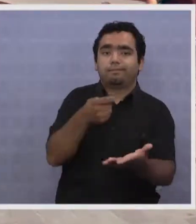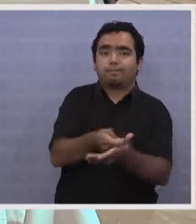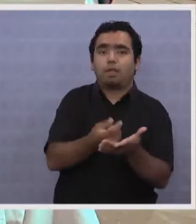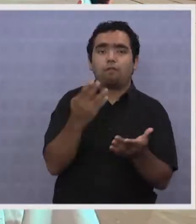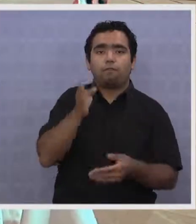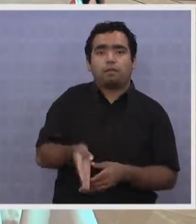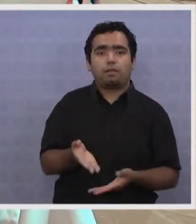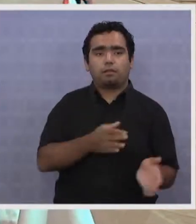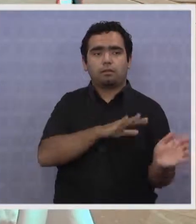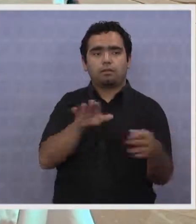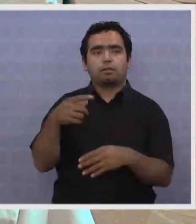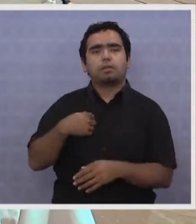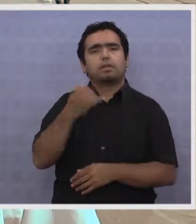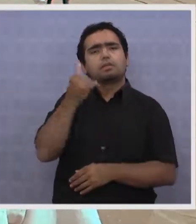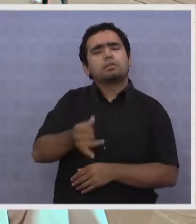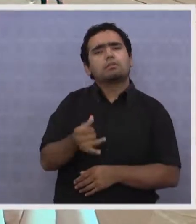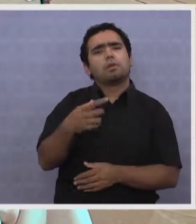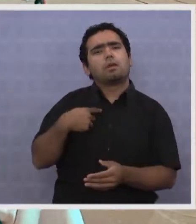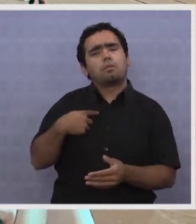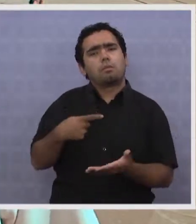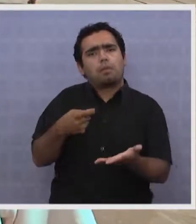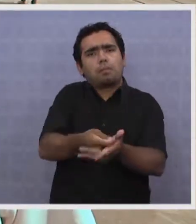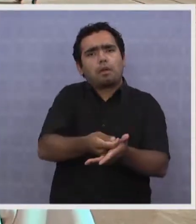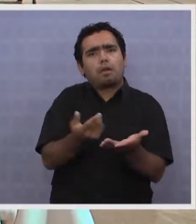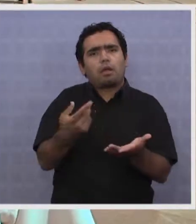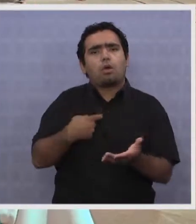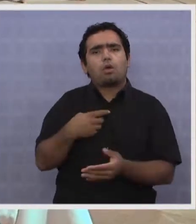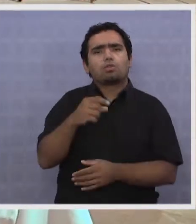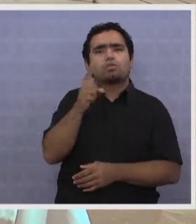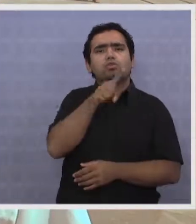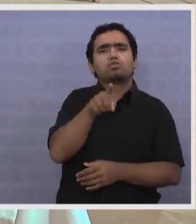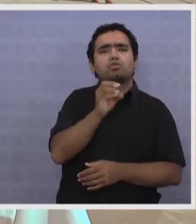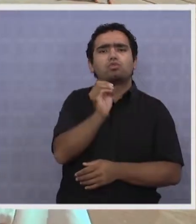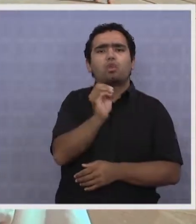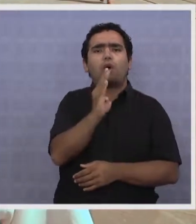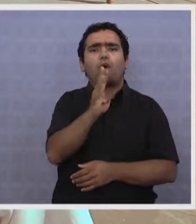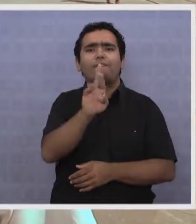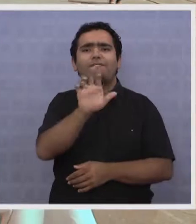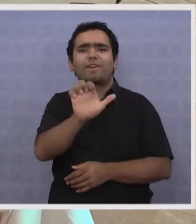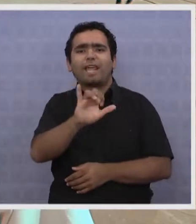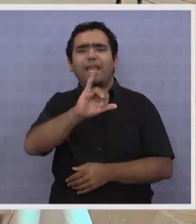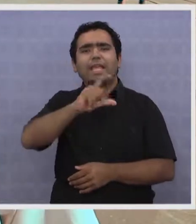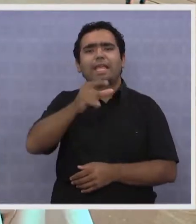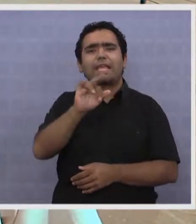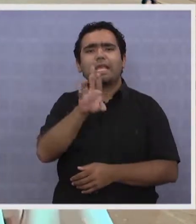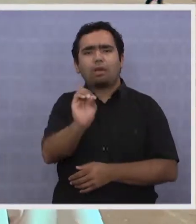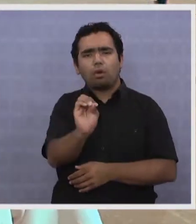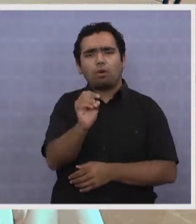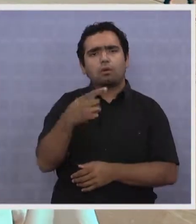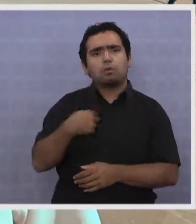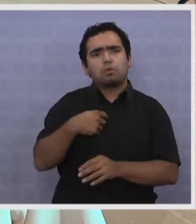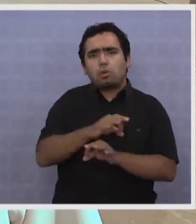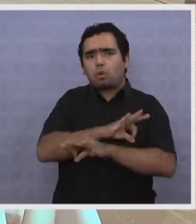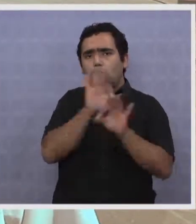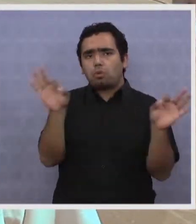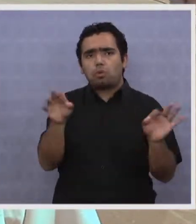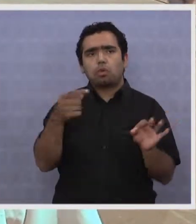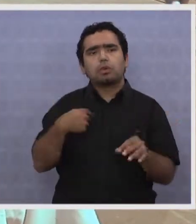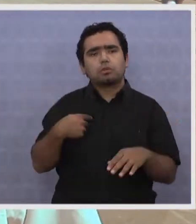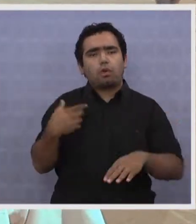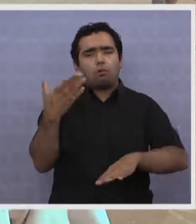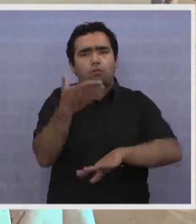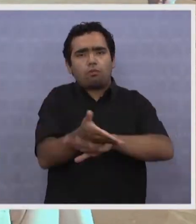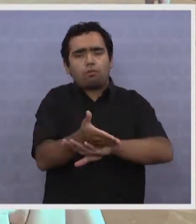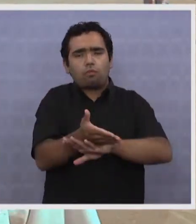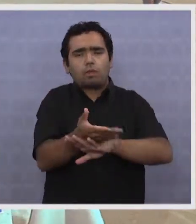obligan a pagar. Estamos cobrando un sobregiro, cosa que nos fue así, y que la cual tuve que ir a declarar todos esos cientos